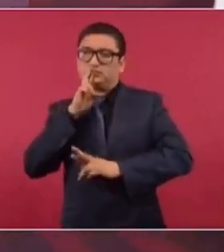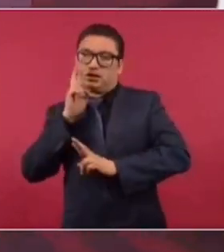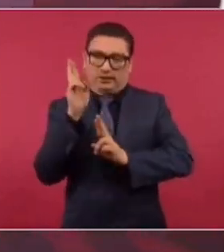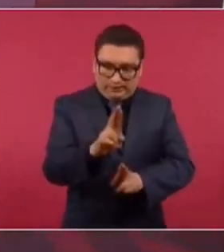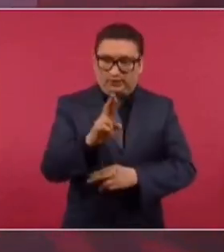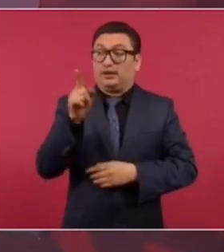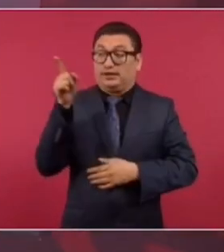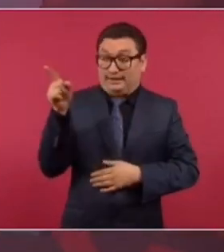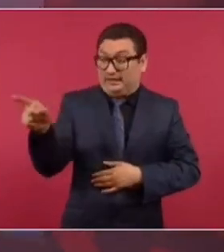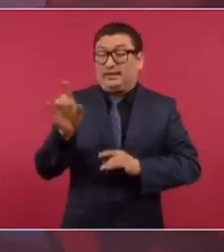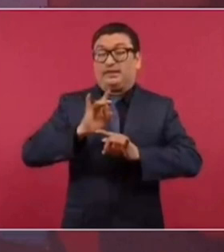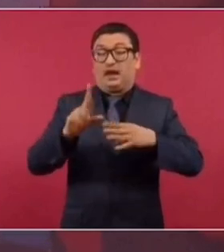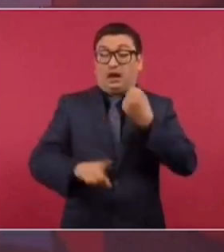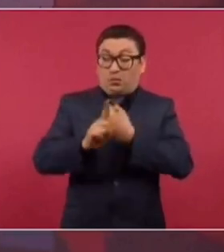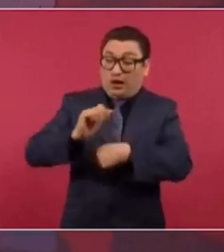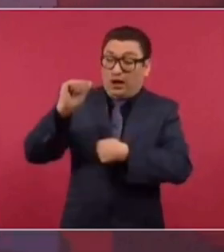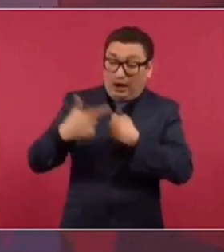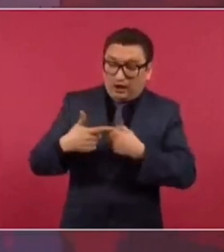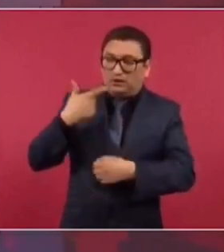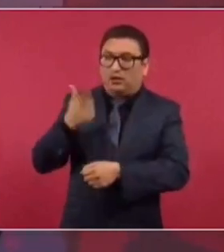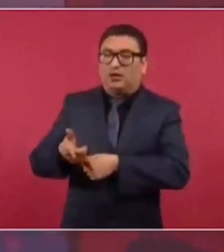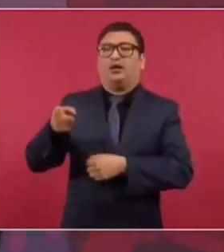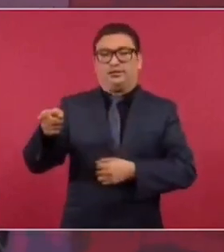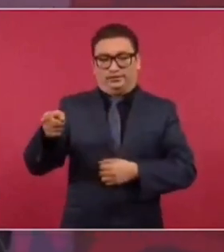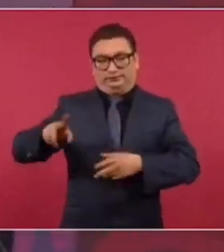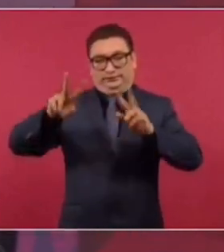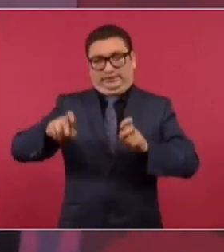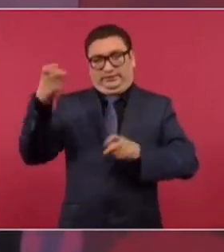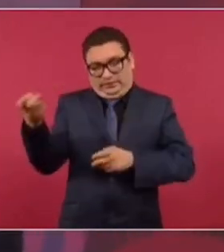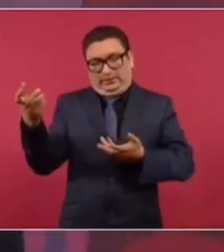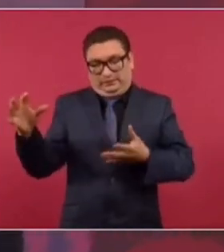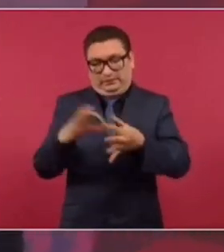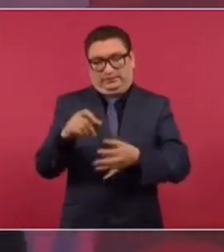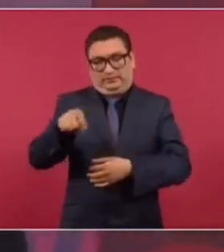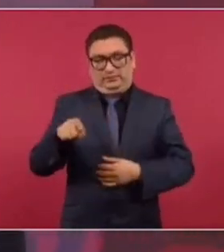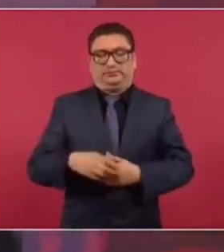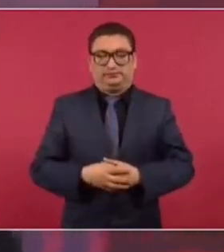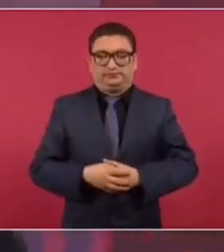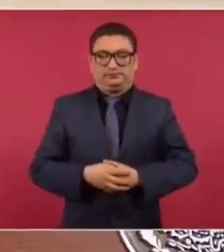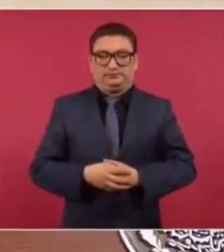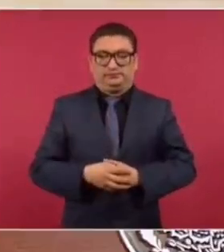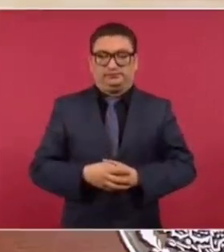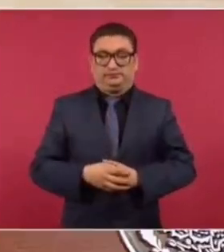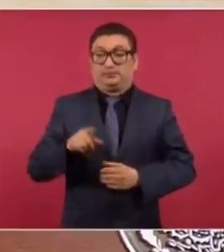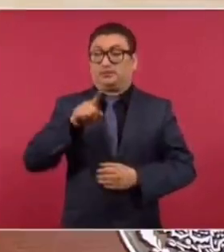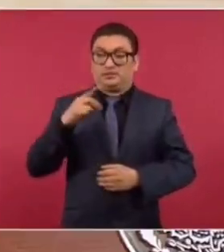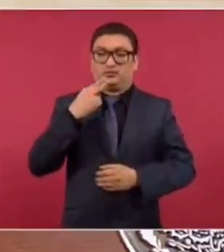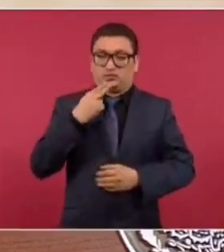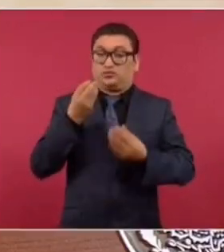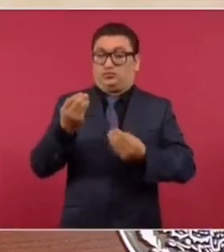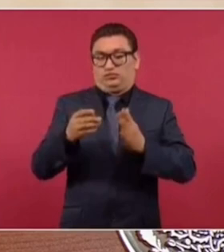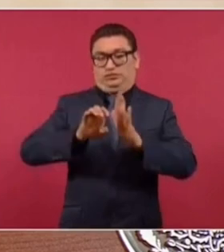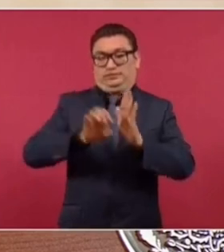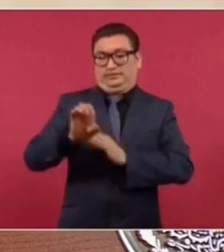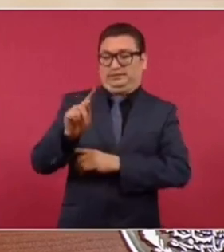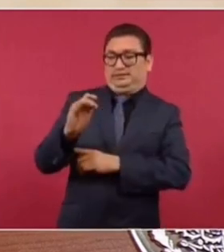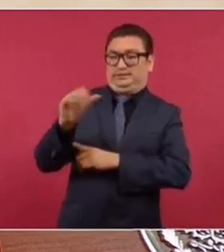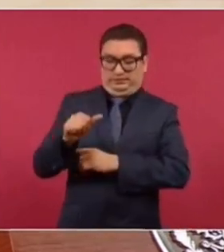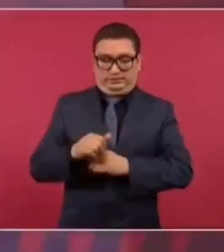si hay una anomalía que tiene que ver con lo que utilizan tanto, la ética,